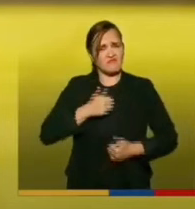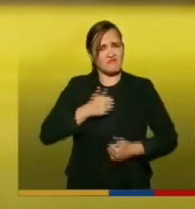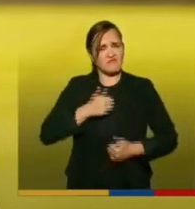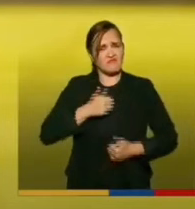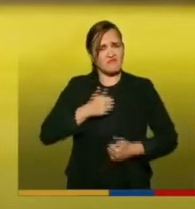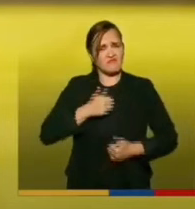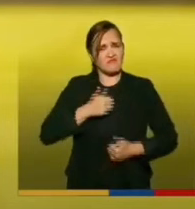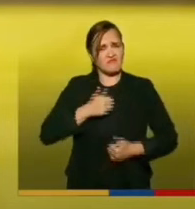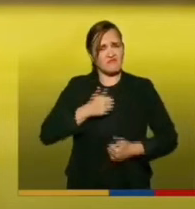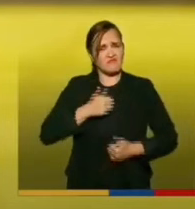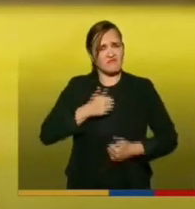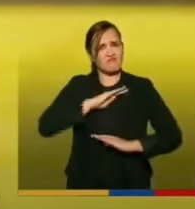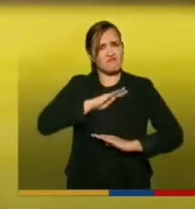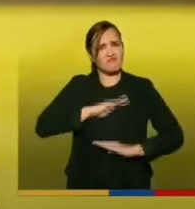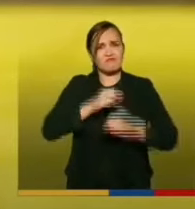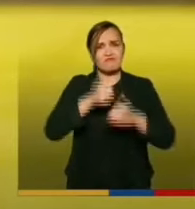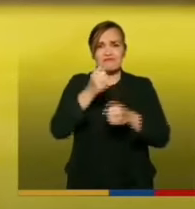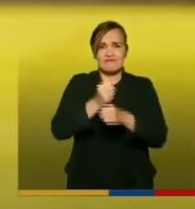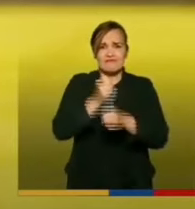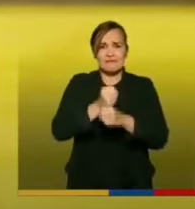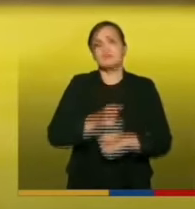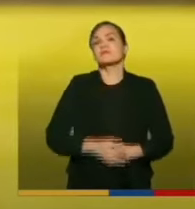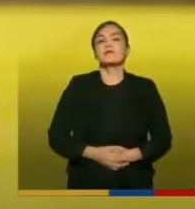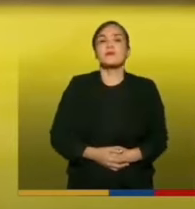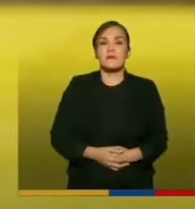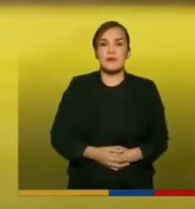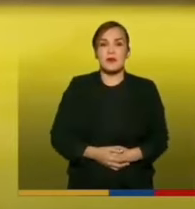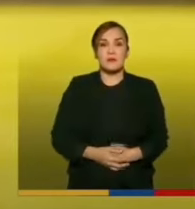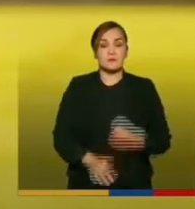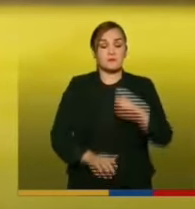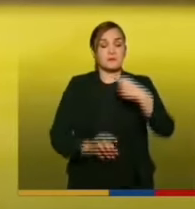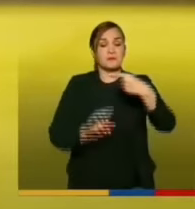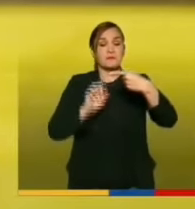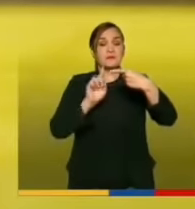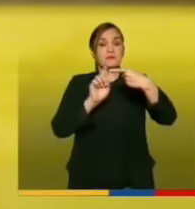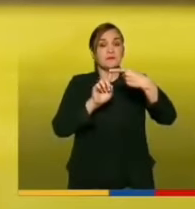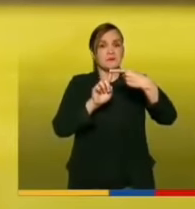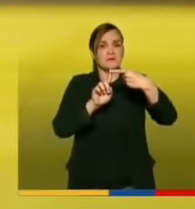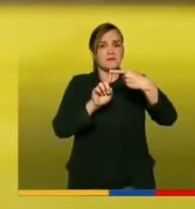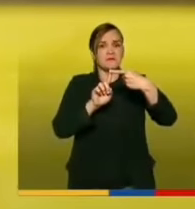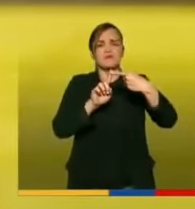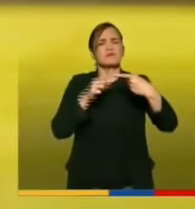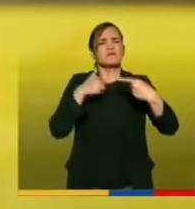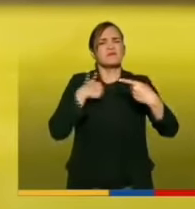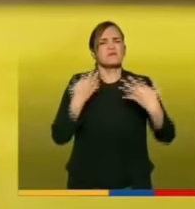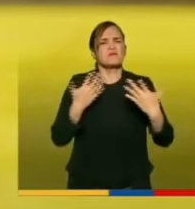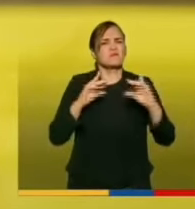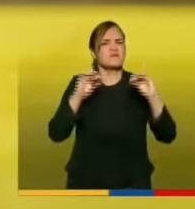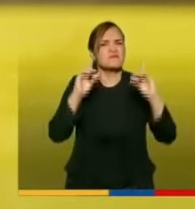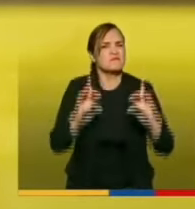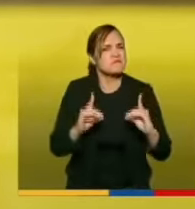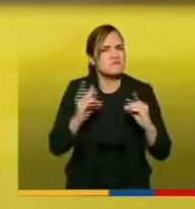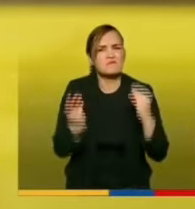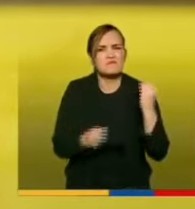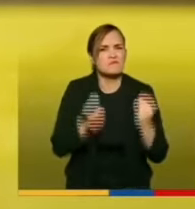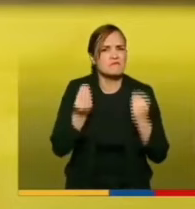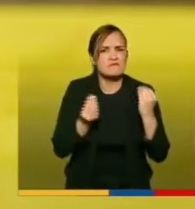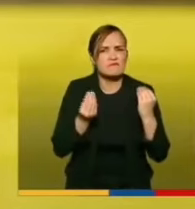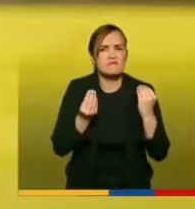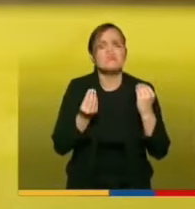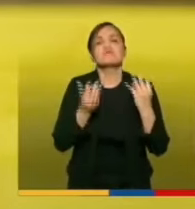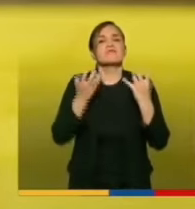Me preocupa, pero sigamos. Lo establecí fue el de establecer la